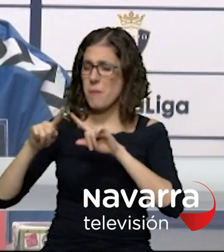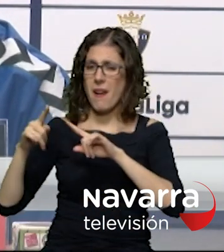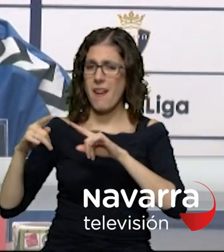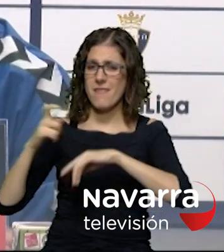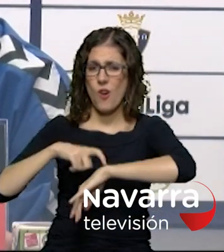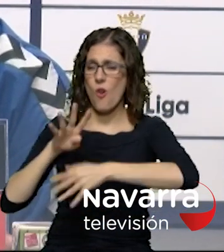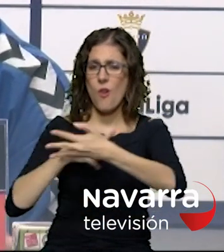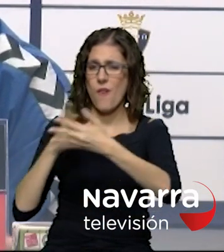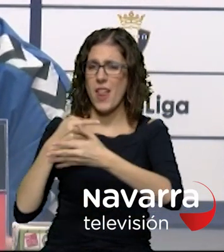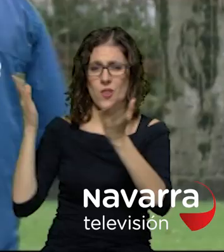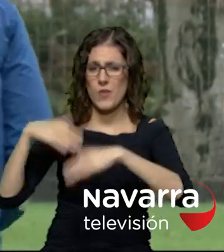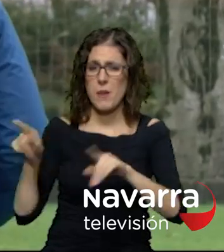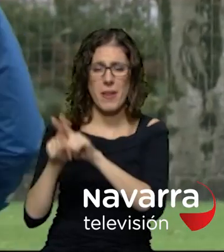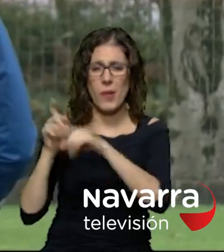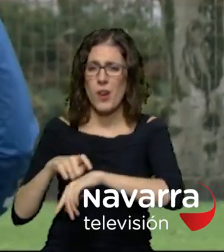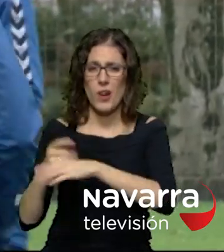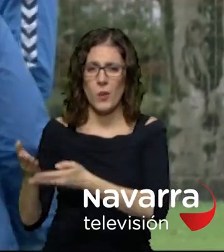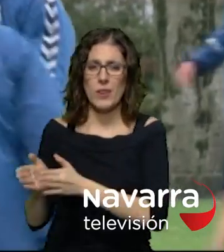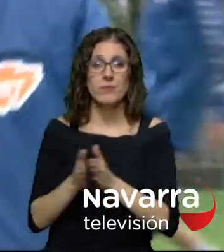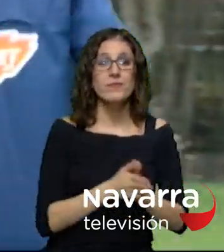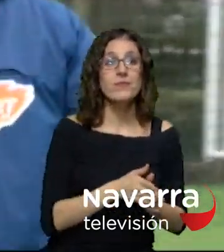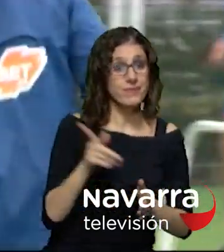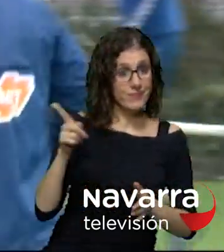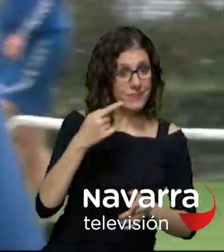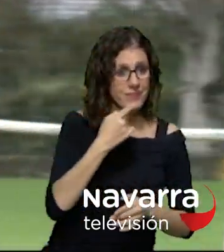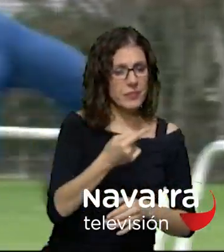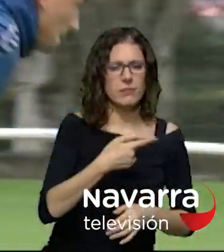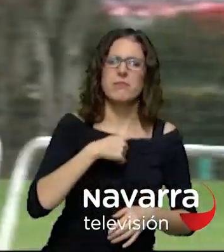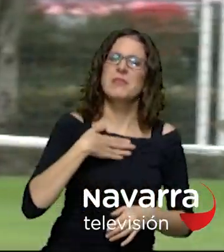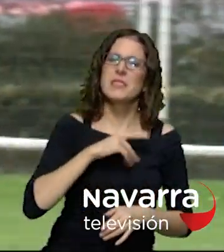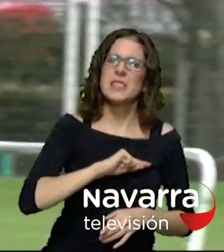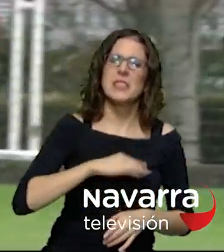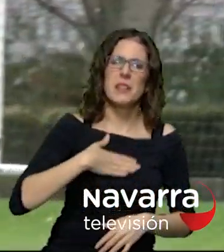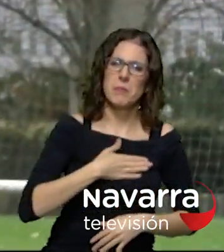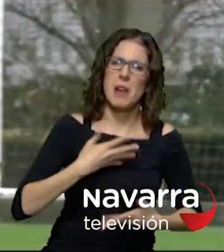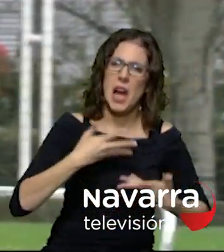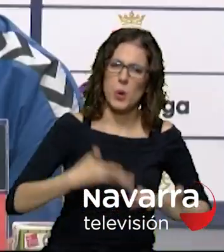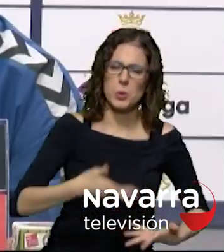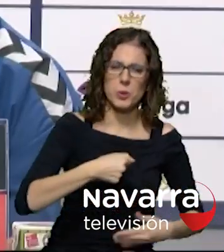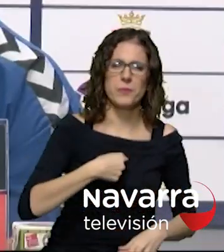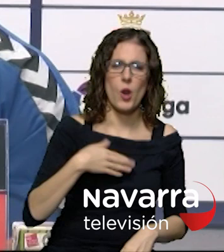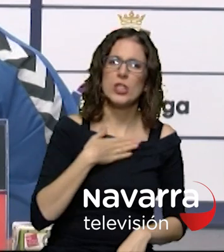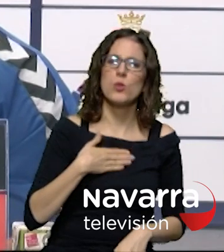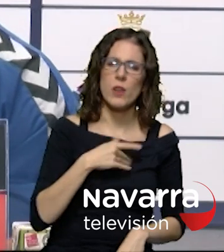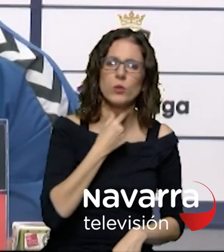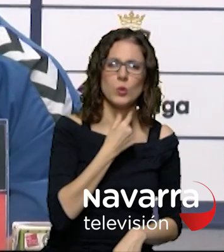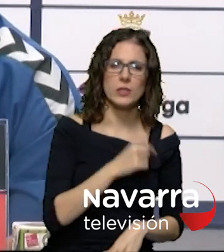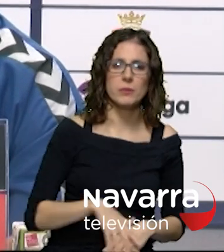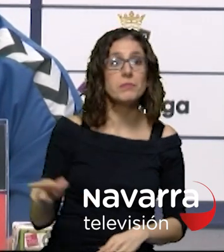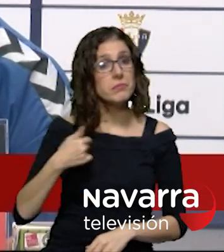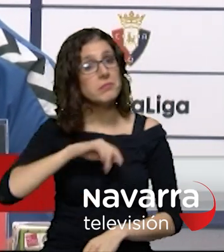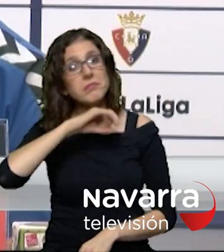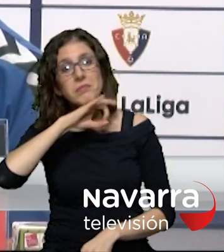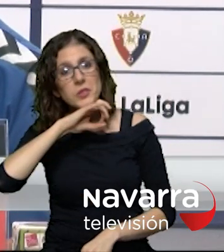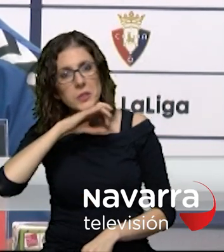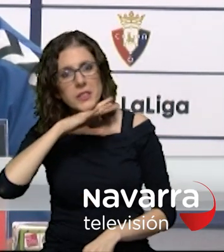problema los horarios yo Ávila reconocía encontrarse muy a gusto en Osasuna Muy contento porque la verdad que llegué a una ciudad muy